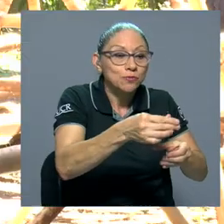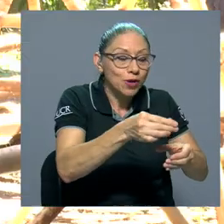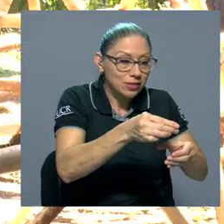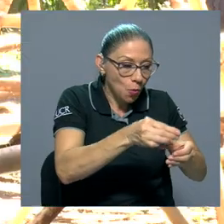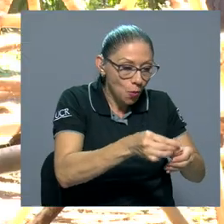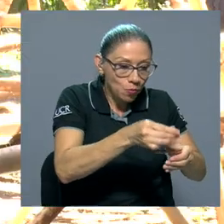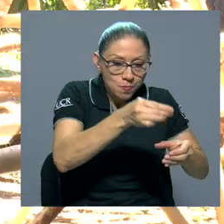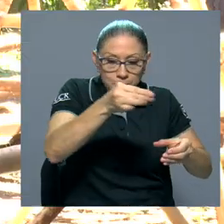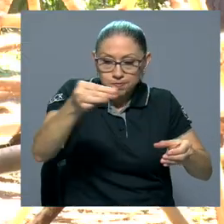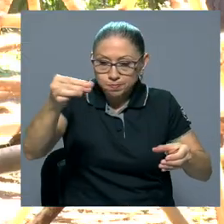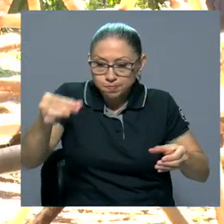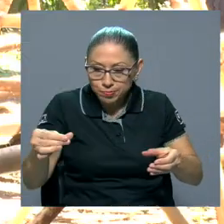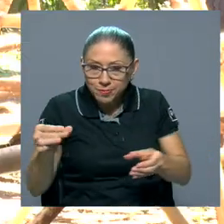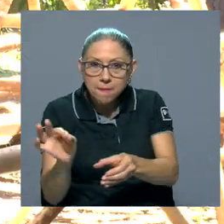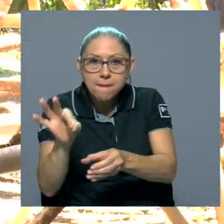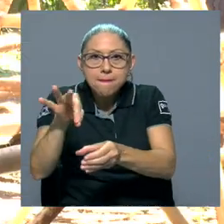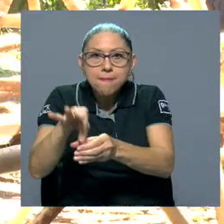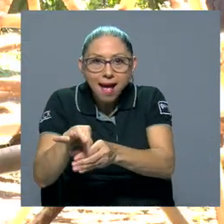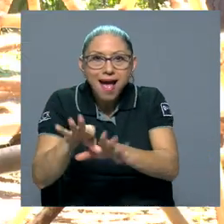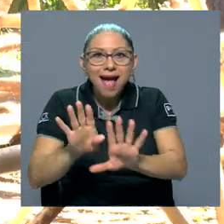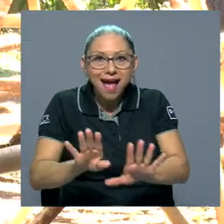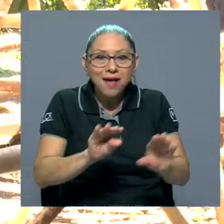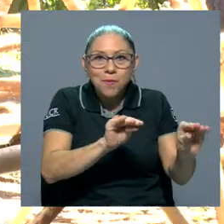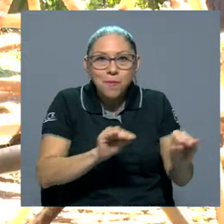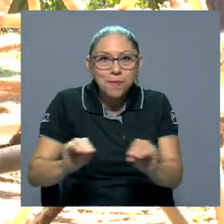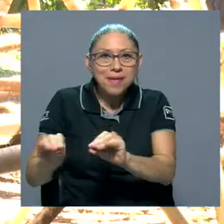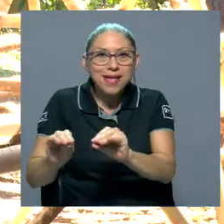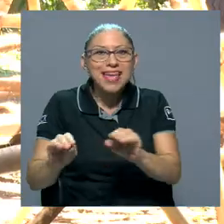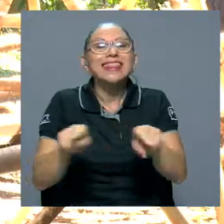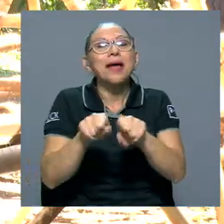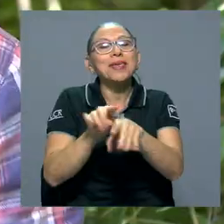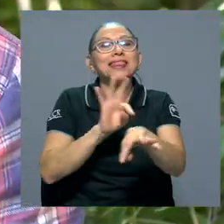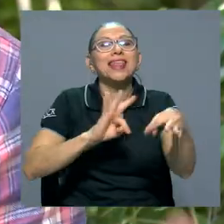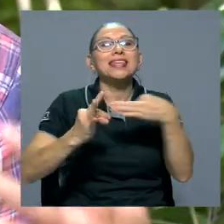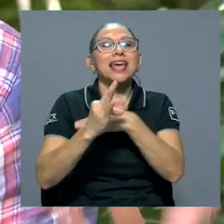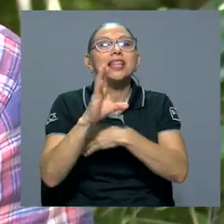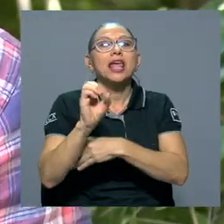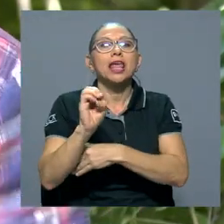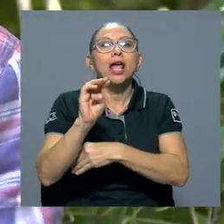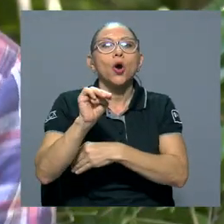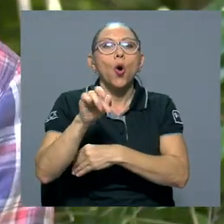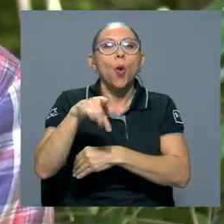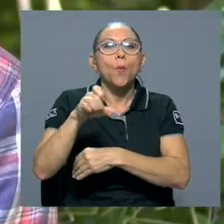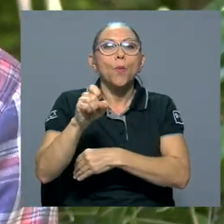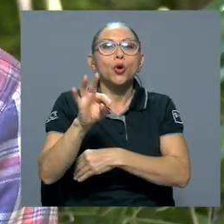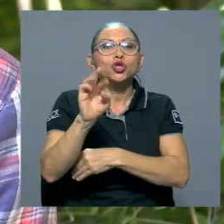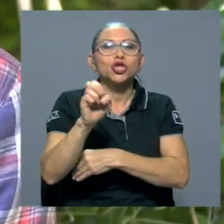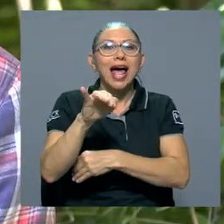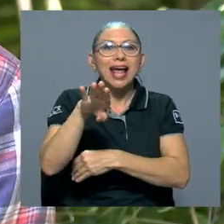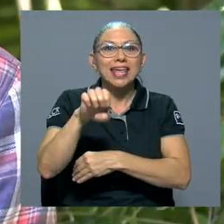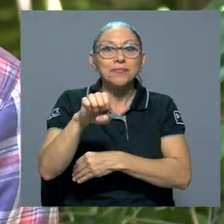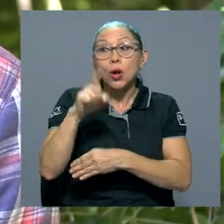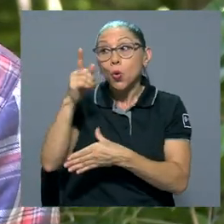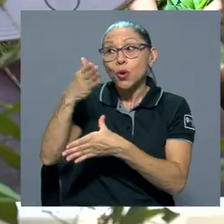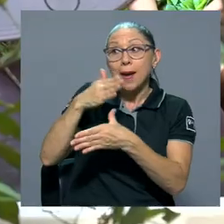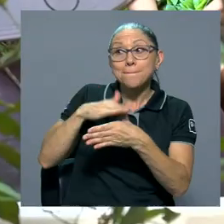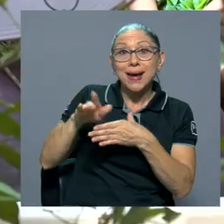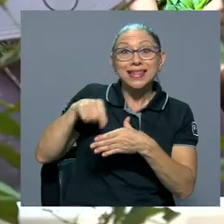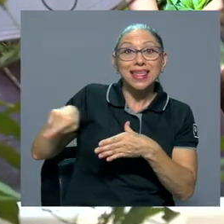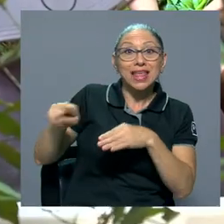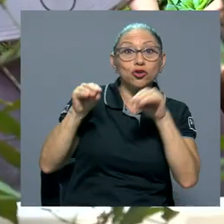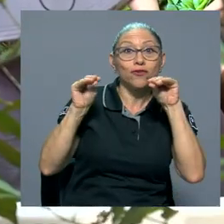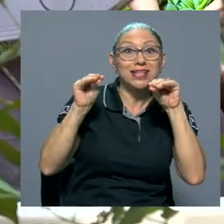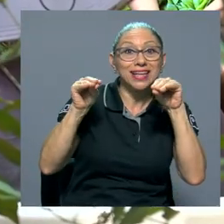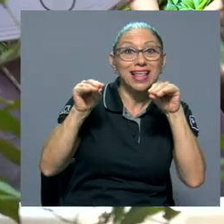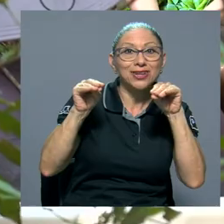huertos y después hemos hecho taller de compostaje. Parte de los facilitadores del curso son estudiantes